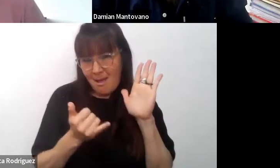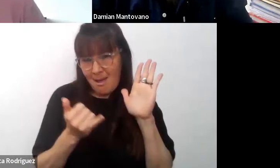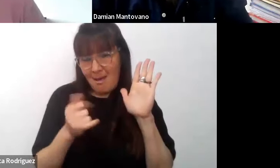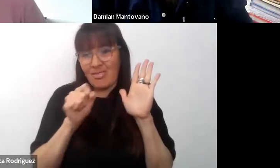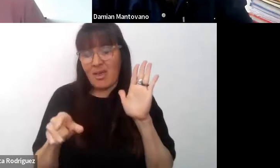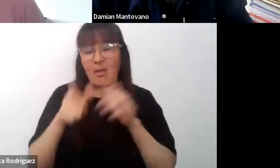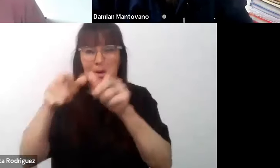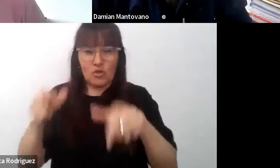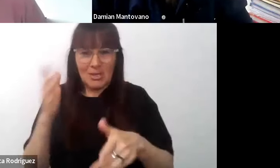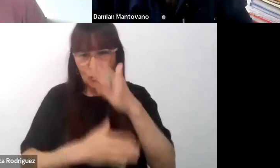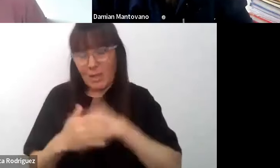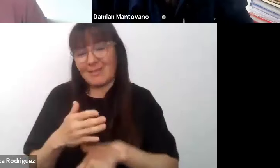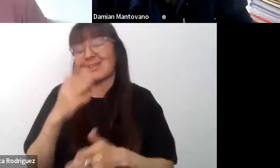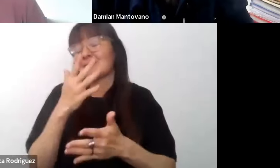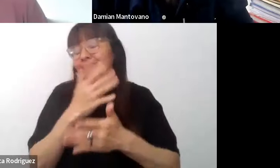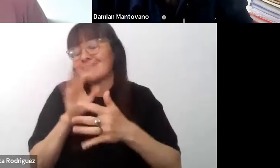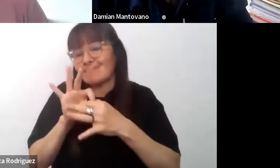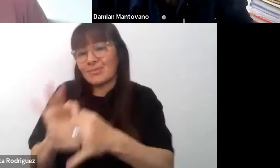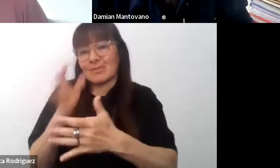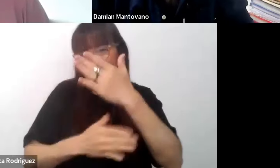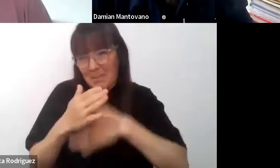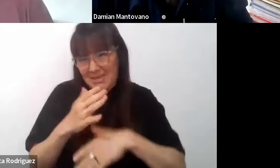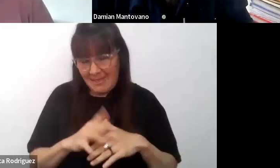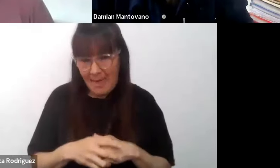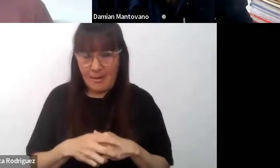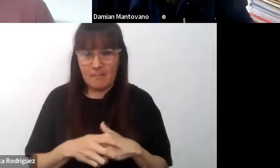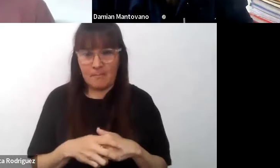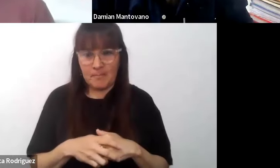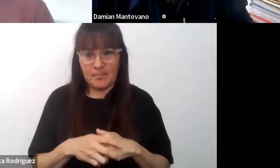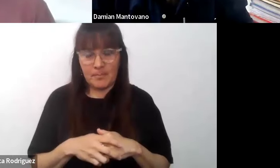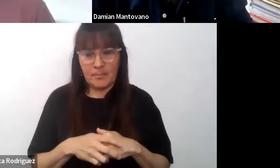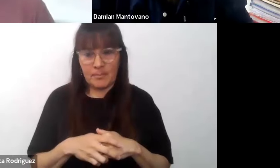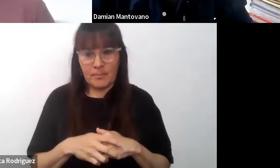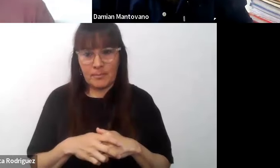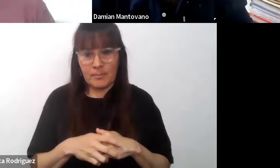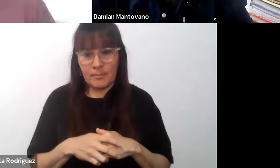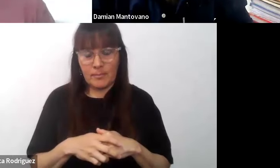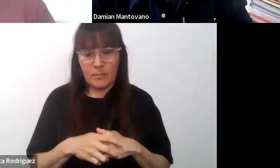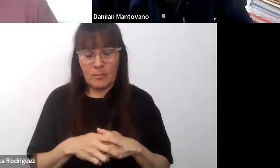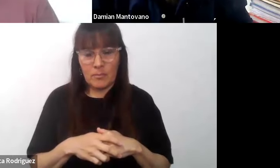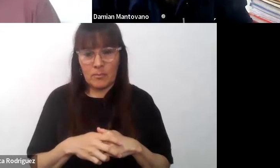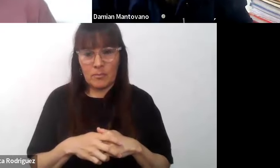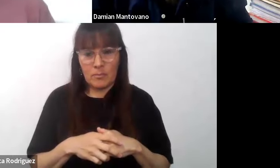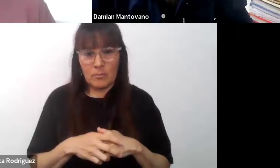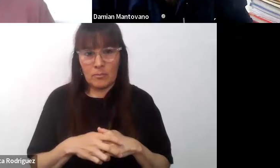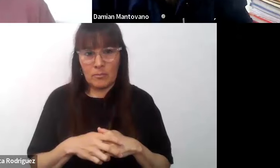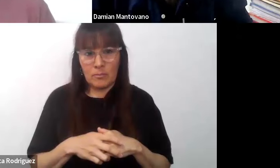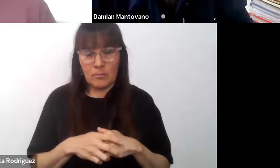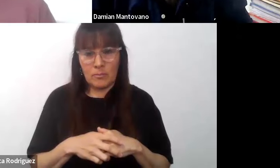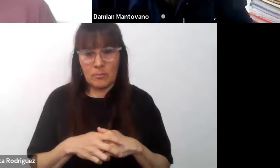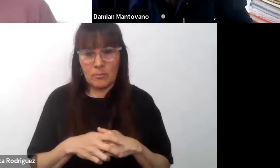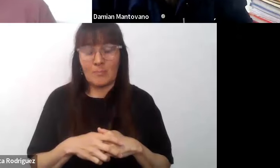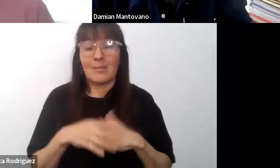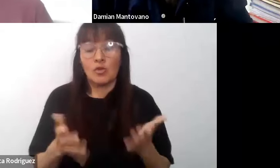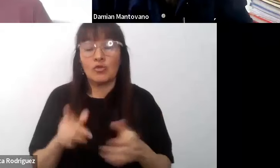que se consideran como estudiantes con algún tipo de discapacidad. Entre estos